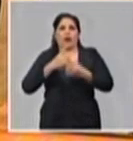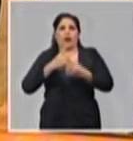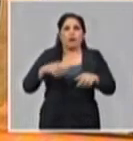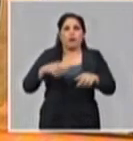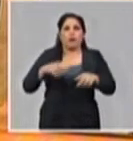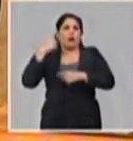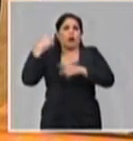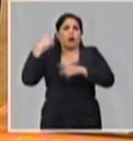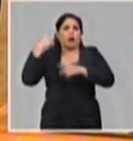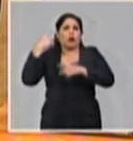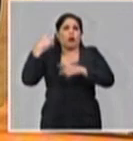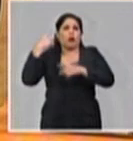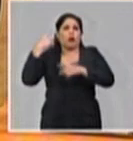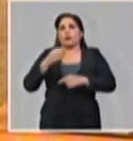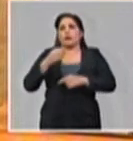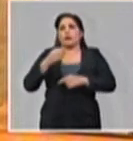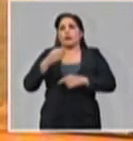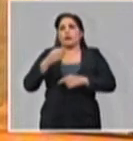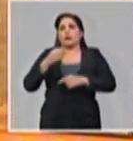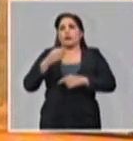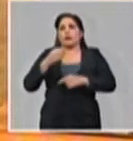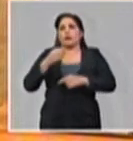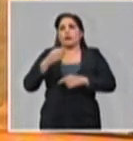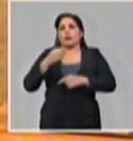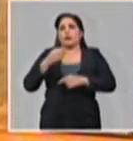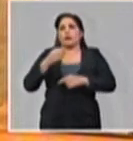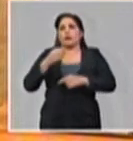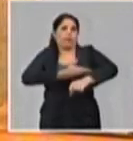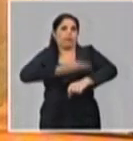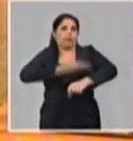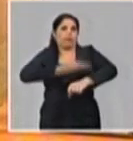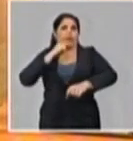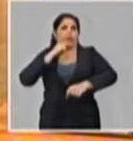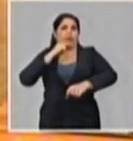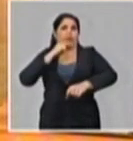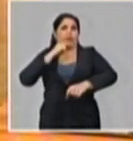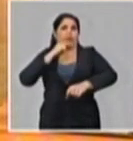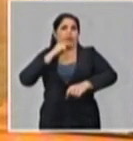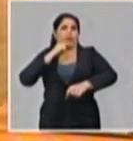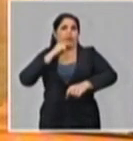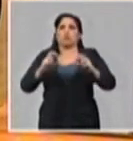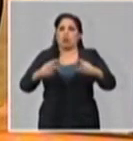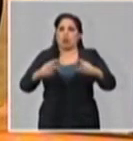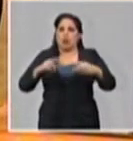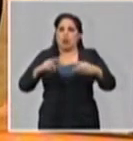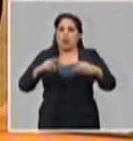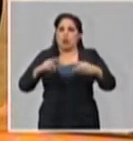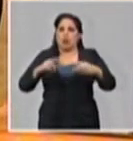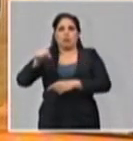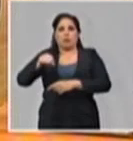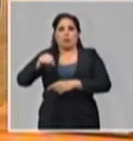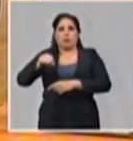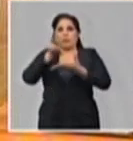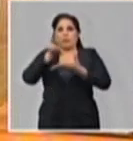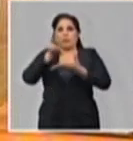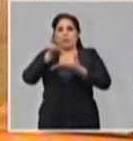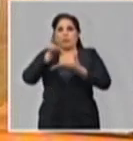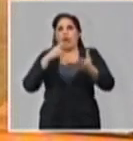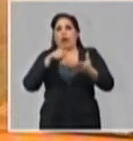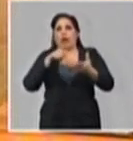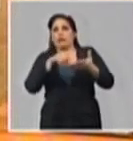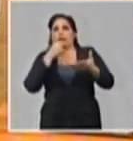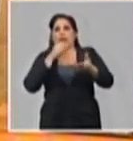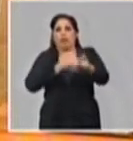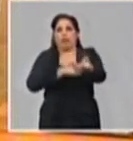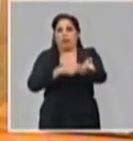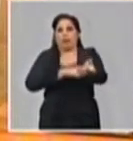tienen otras afecciones concomitantes, como son la hipertensión, la diabetes se repite, los que han estado bebiendo los cables con mucha frecuencia,